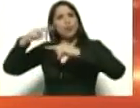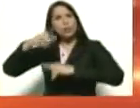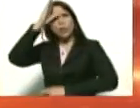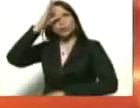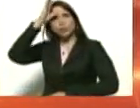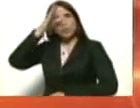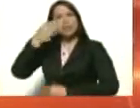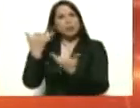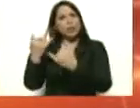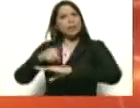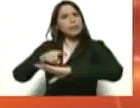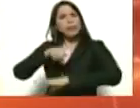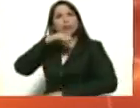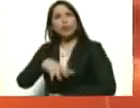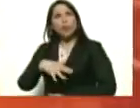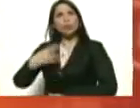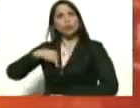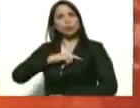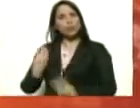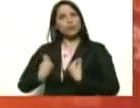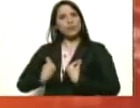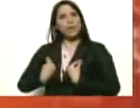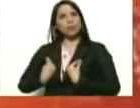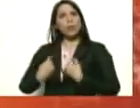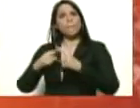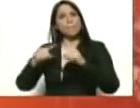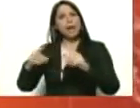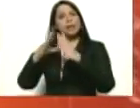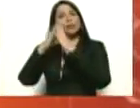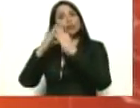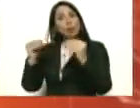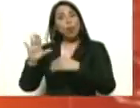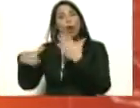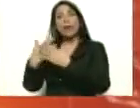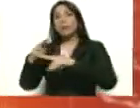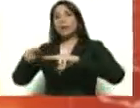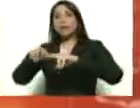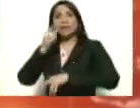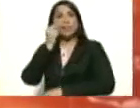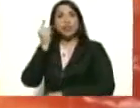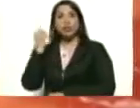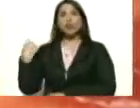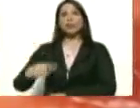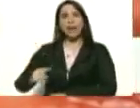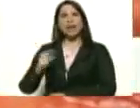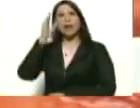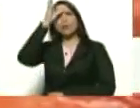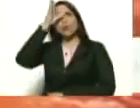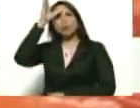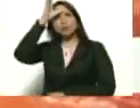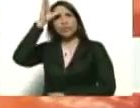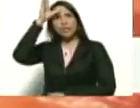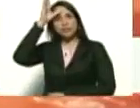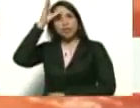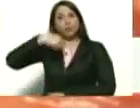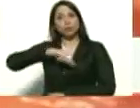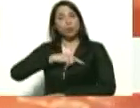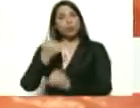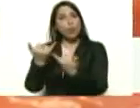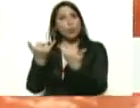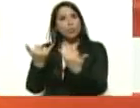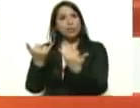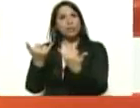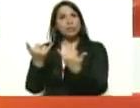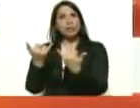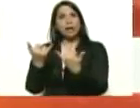momento histórico que estamos viviendo, para que todos, hasta los niños y las niñas tengan conciencia, que estamos en un momento